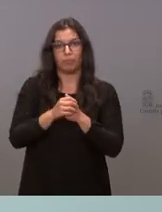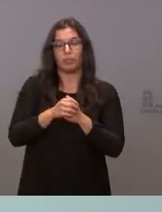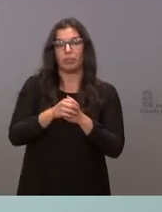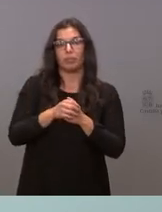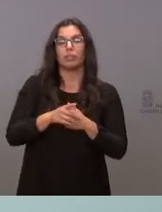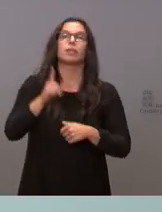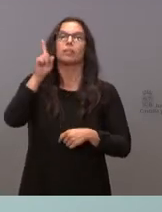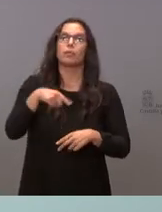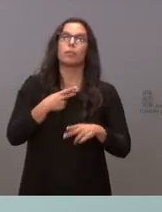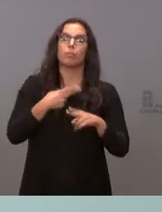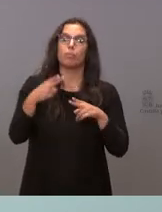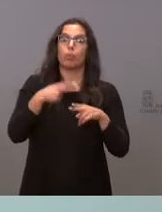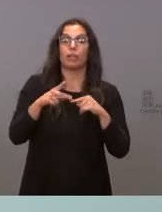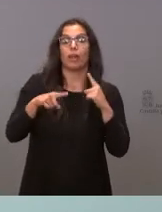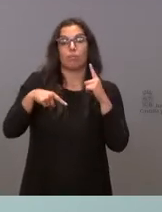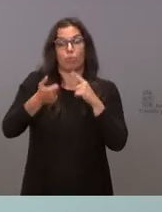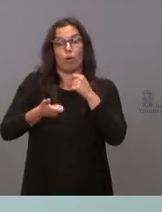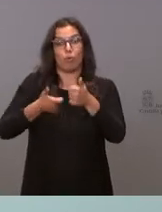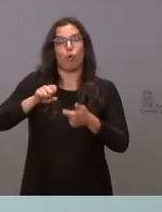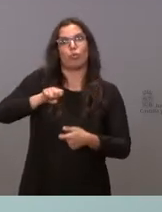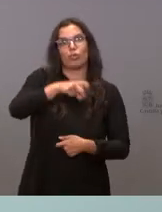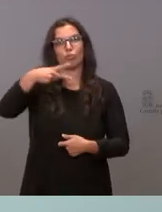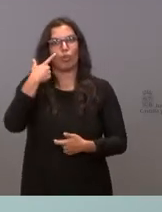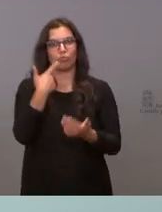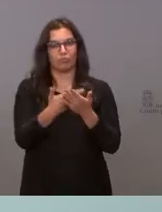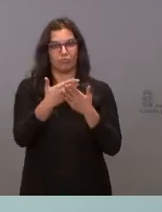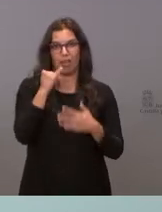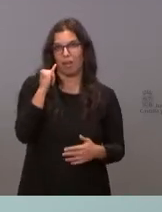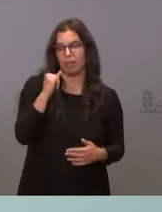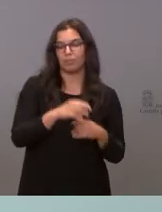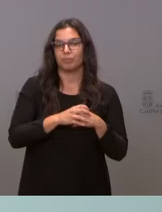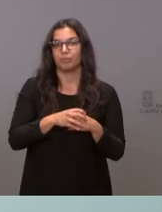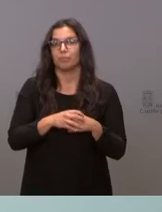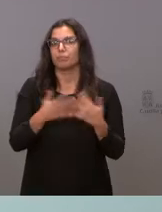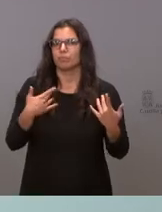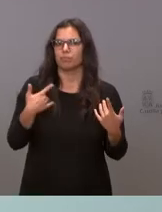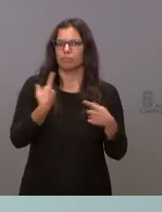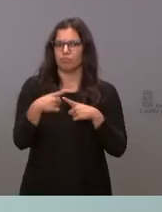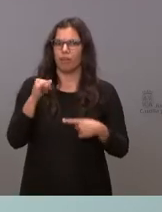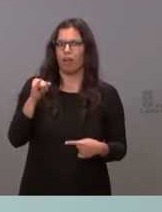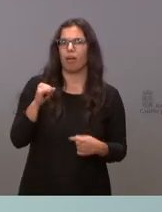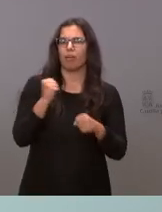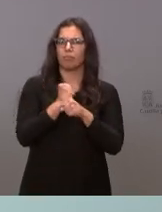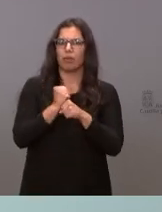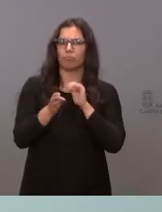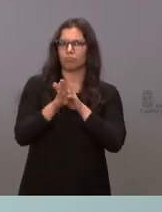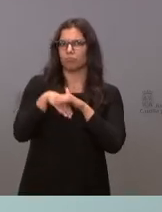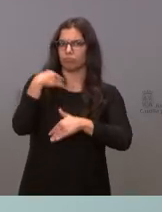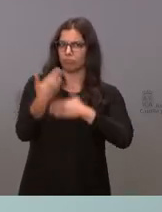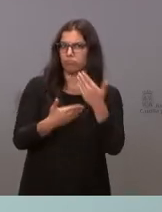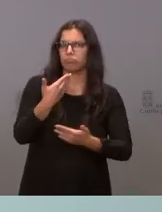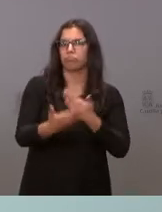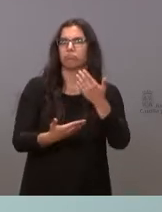eficaz que está empezando a dar sus frutos. Por tanto, tenemos muchas cosas, tenemos que seguir trabajando y tenemos que